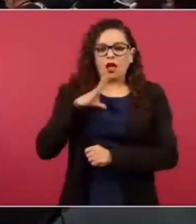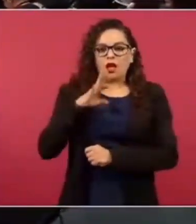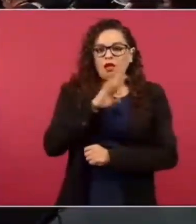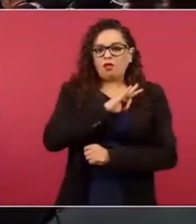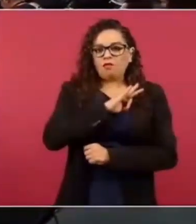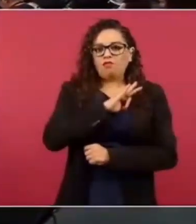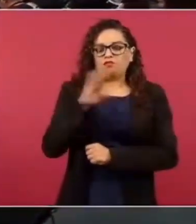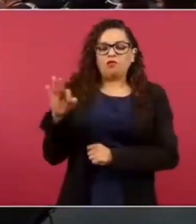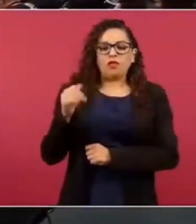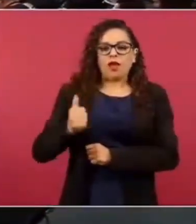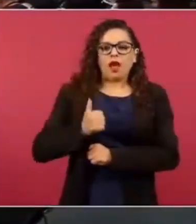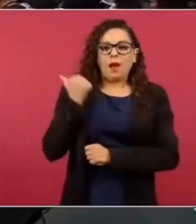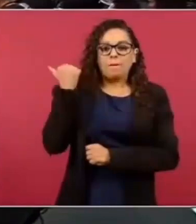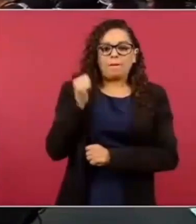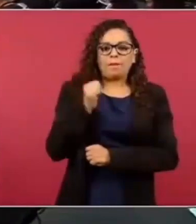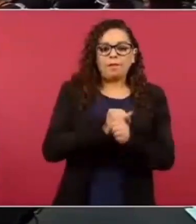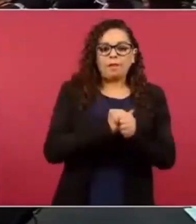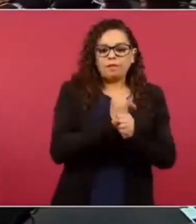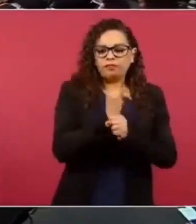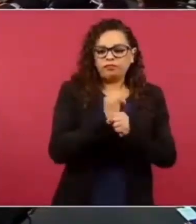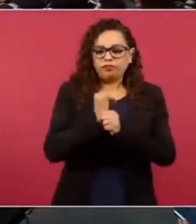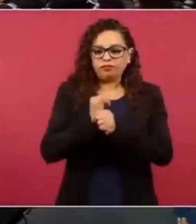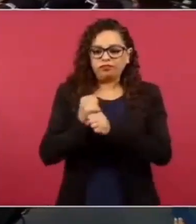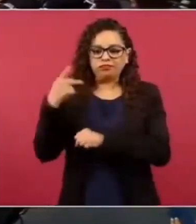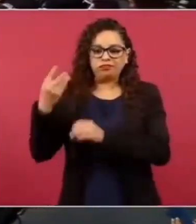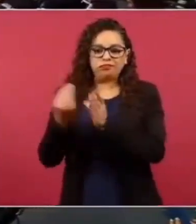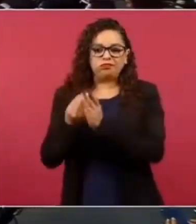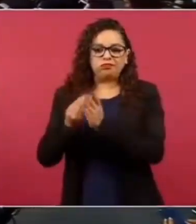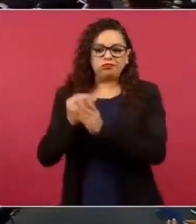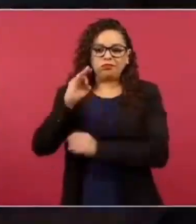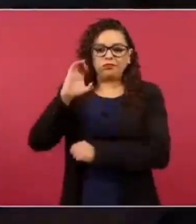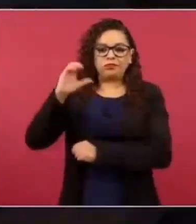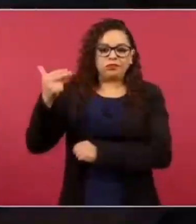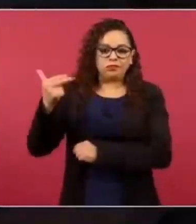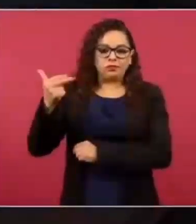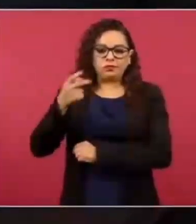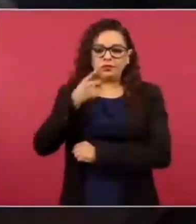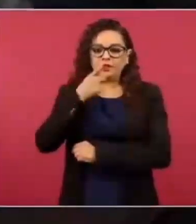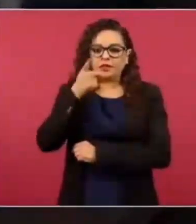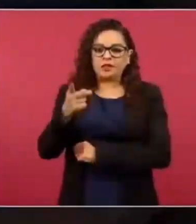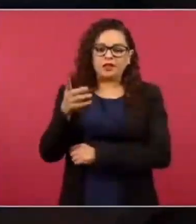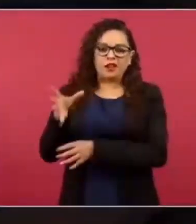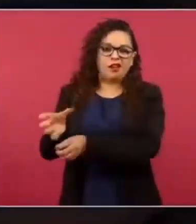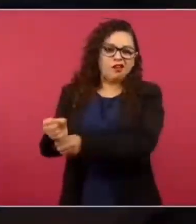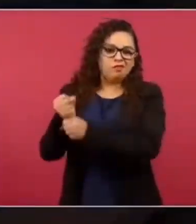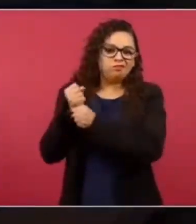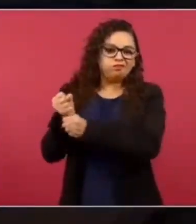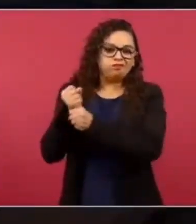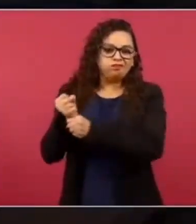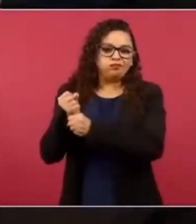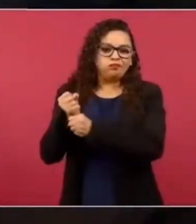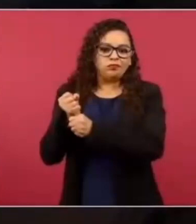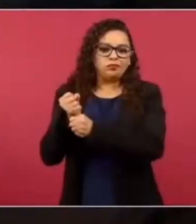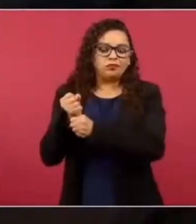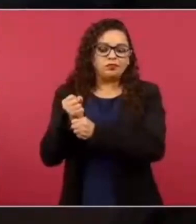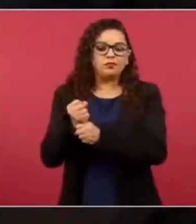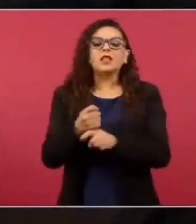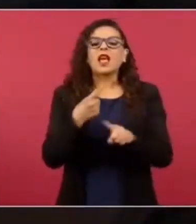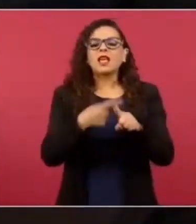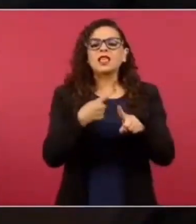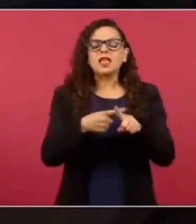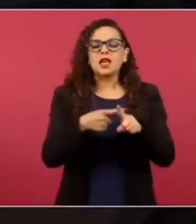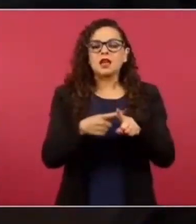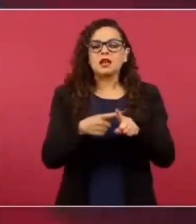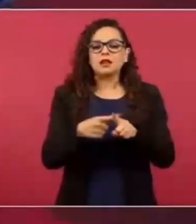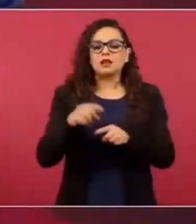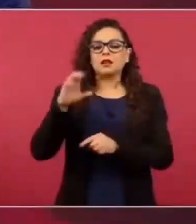Calderón. Y lo que él menciona que recibía de testimonios es que lo tenía bien agarrado. Así es como mencionan a Calderón. Es